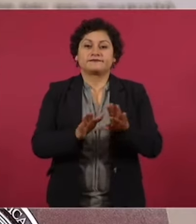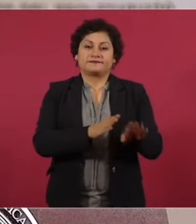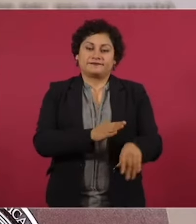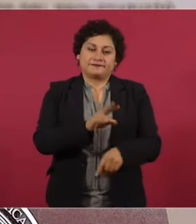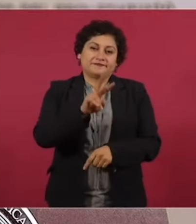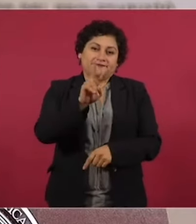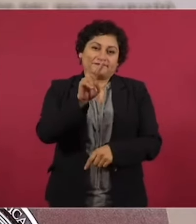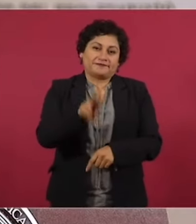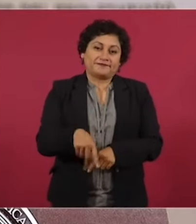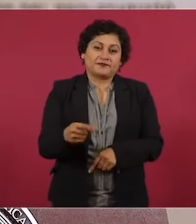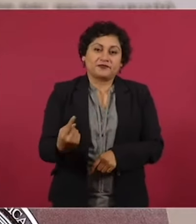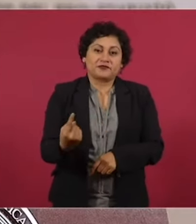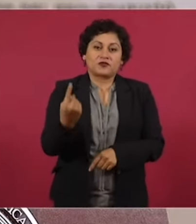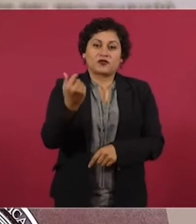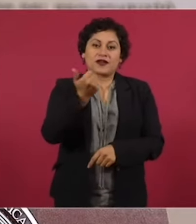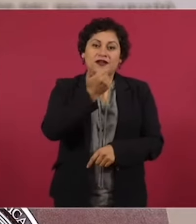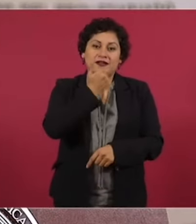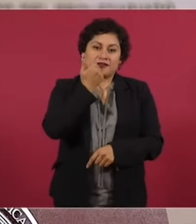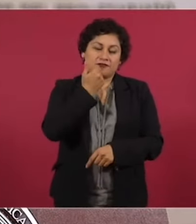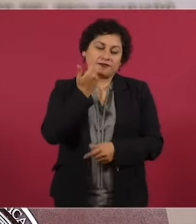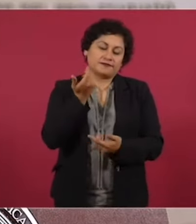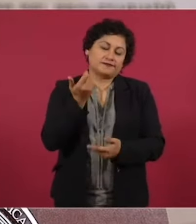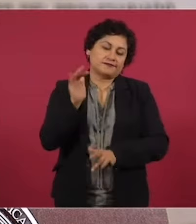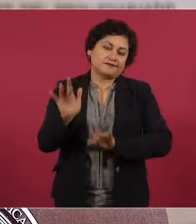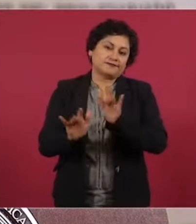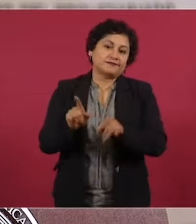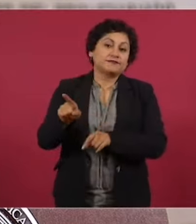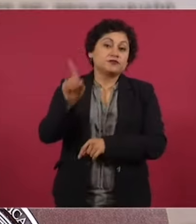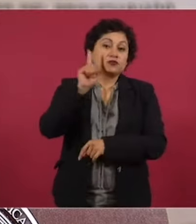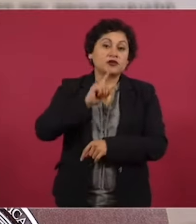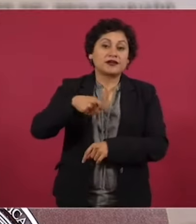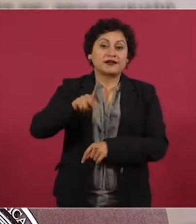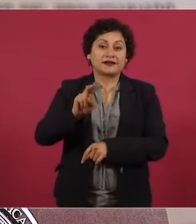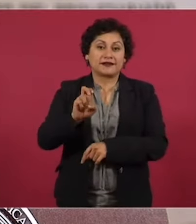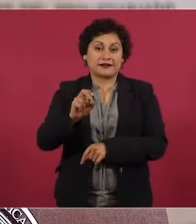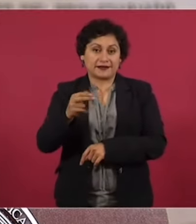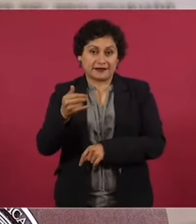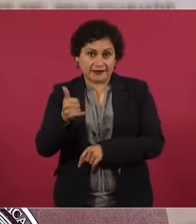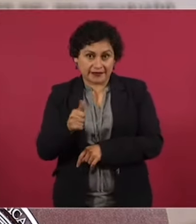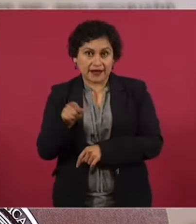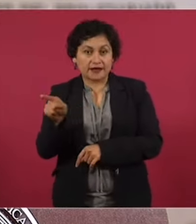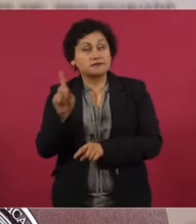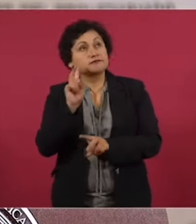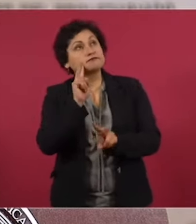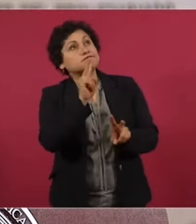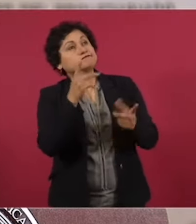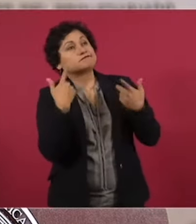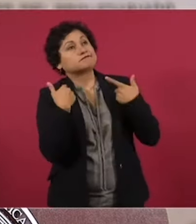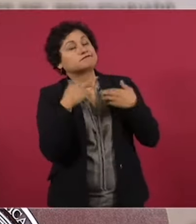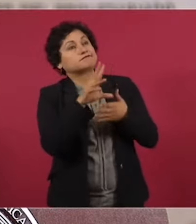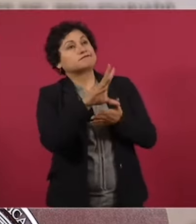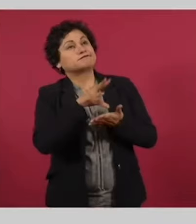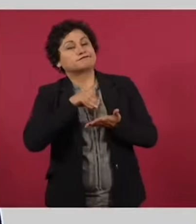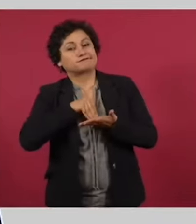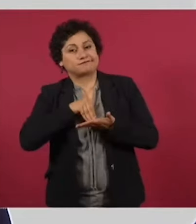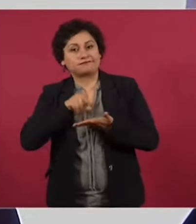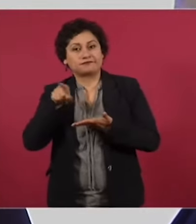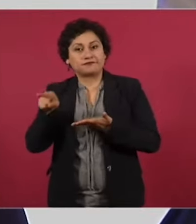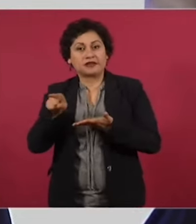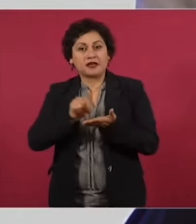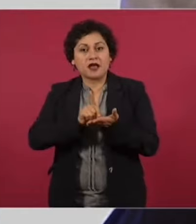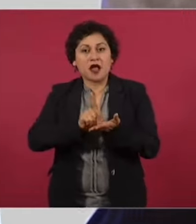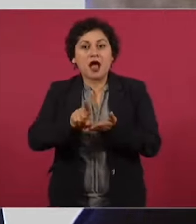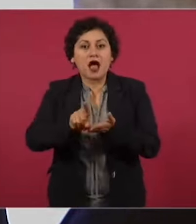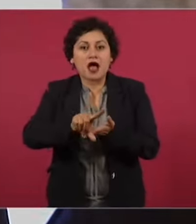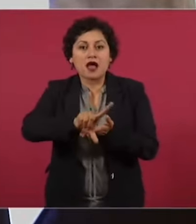la senadora Kenia López Rabadán, siguiendo a su maestro, publicó y luego borró un